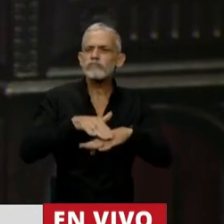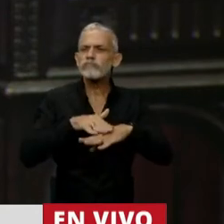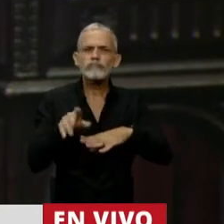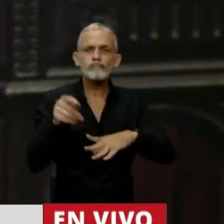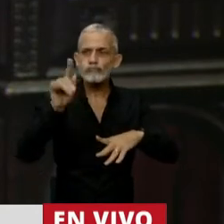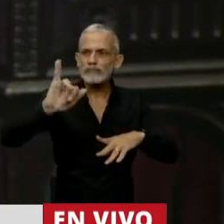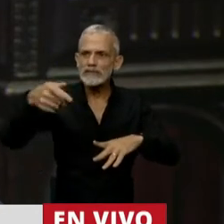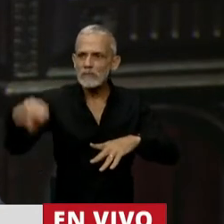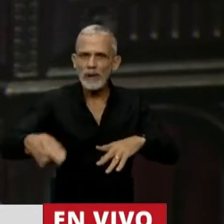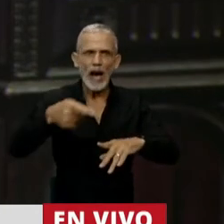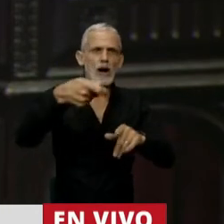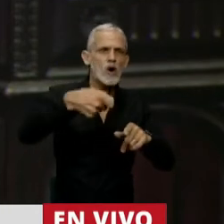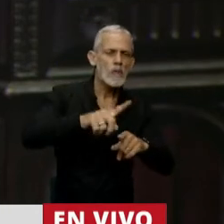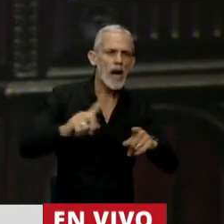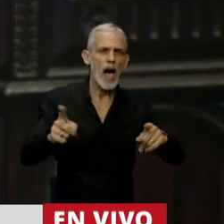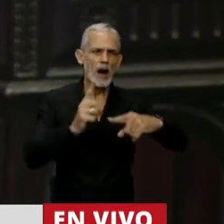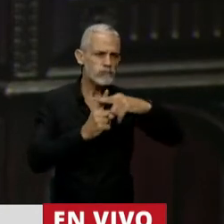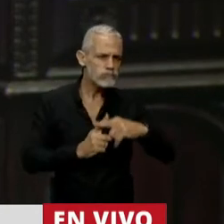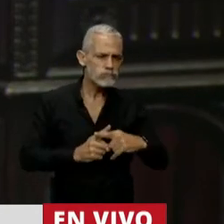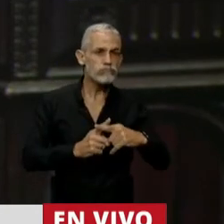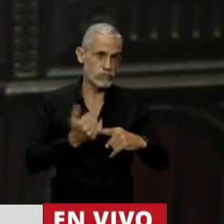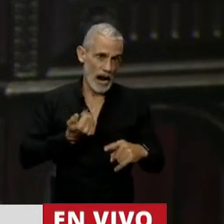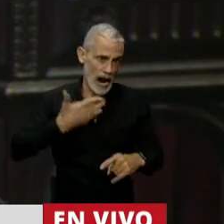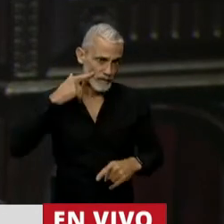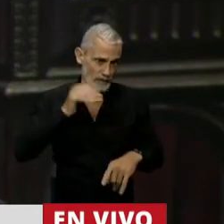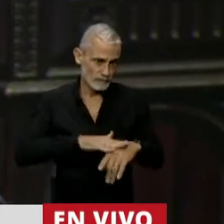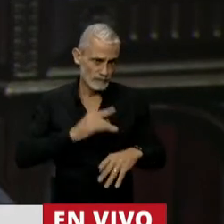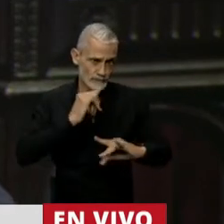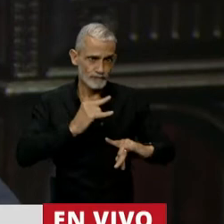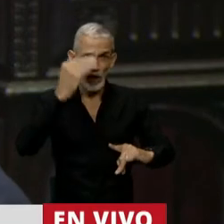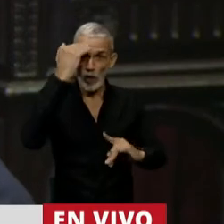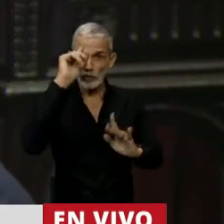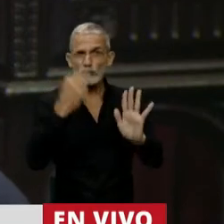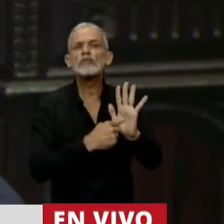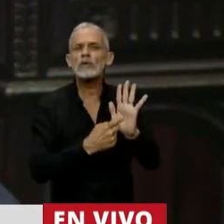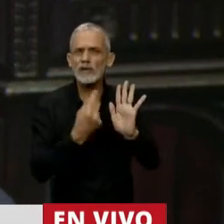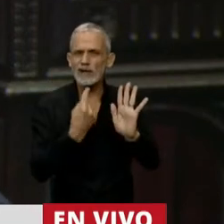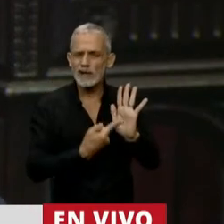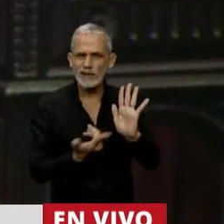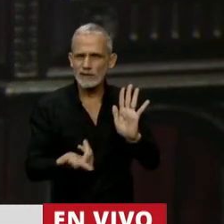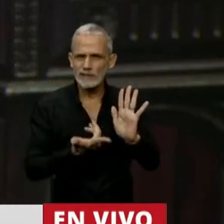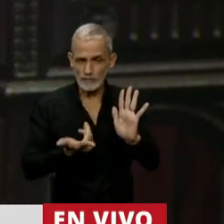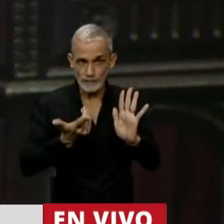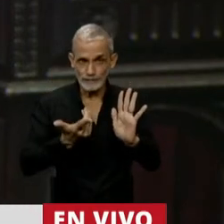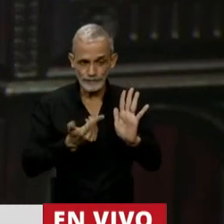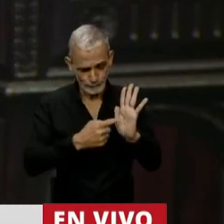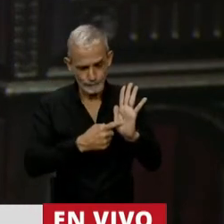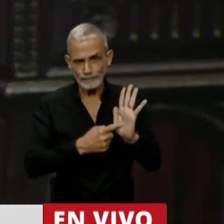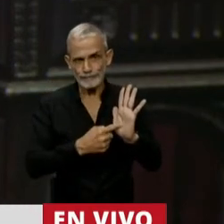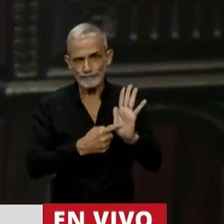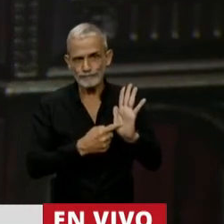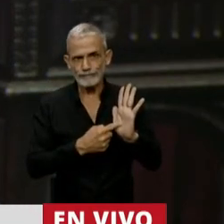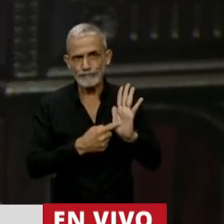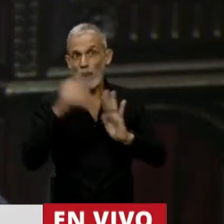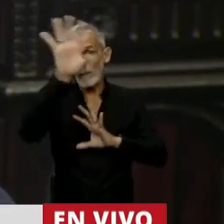imposiciones lo va a hacer la FIP. Ahí también la Constitución nos dice algo, que fija claramente que